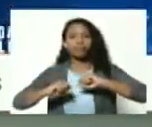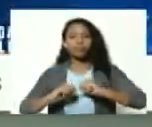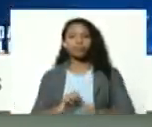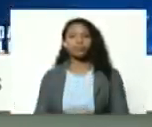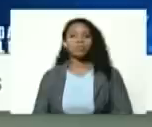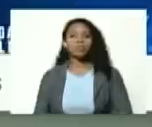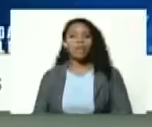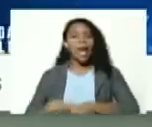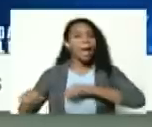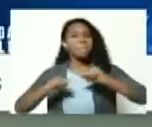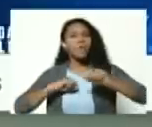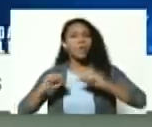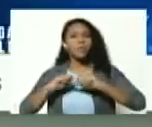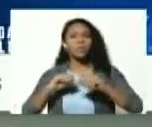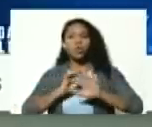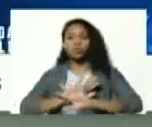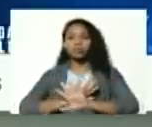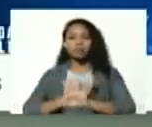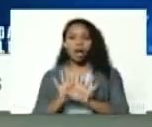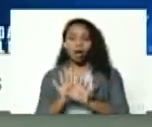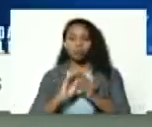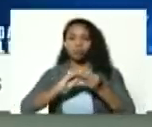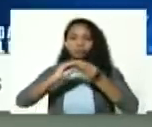y el movimiento se ha construido